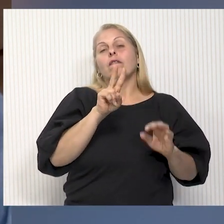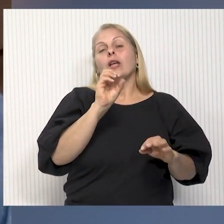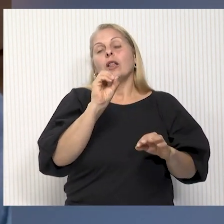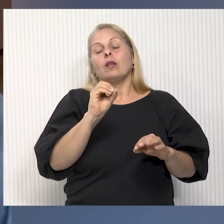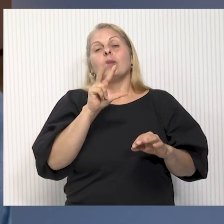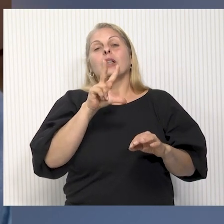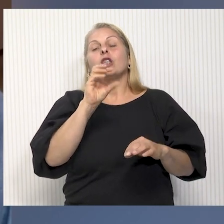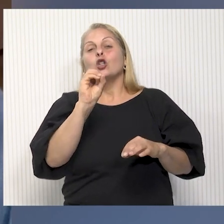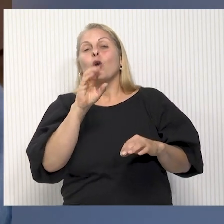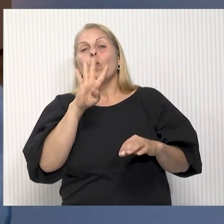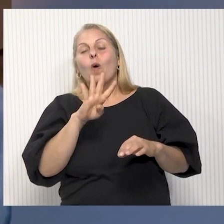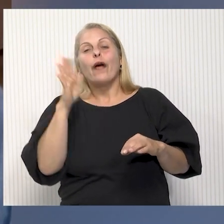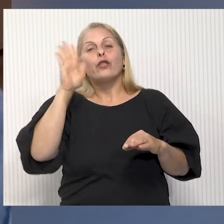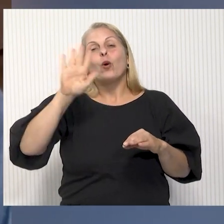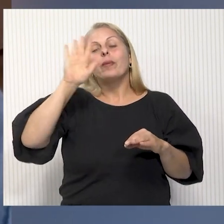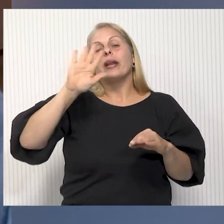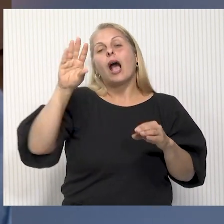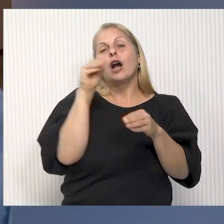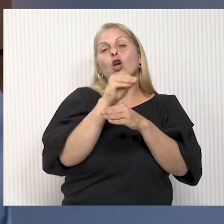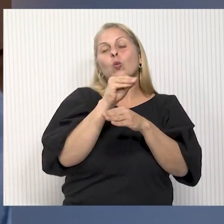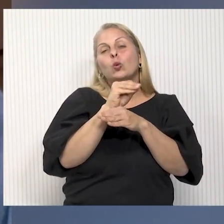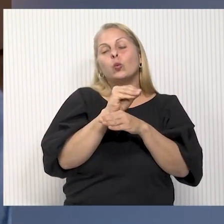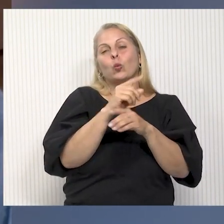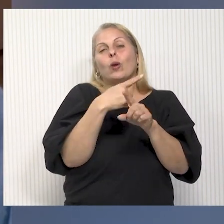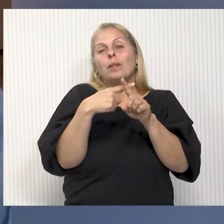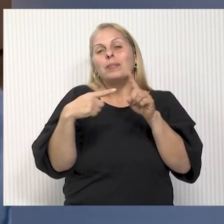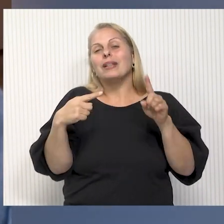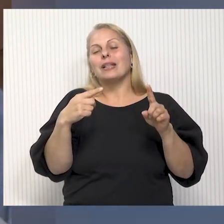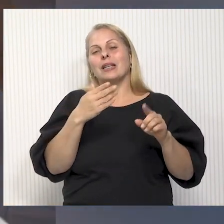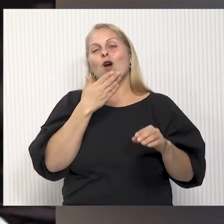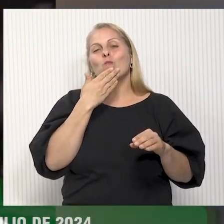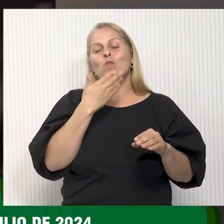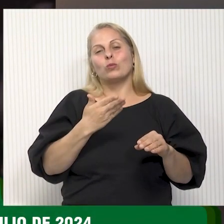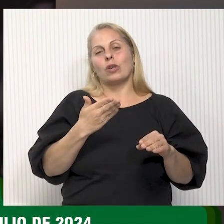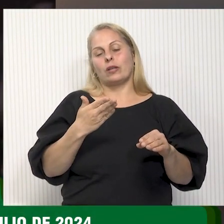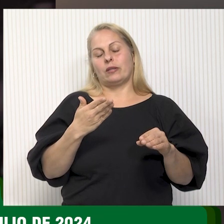tía y a la cultura como ámbito inclusivo. Por todo ello, muchas gracias.